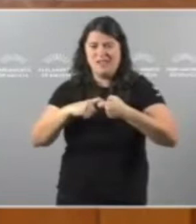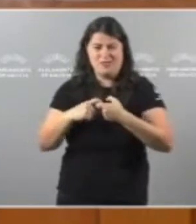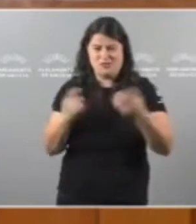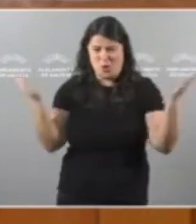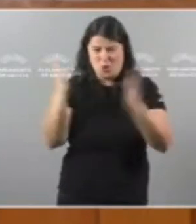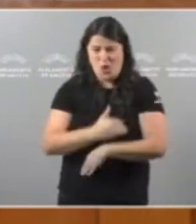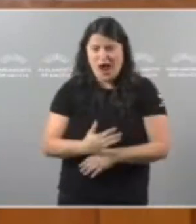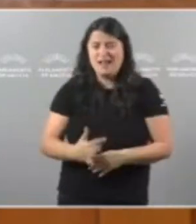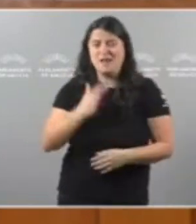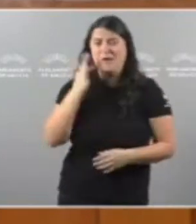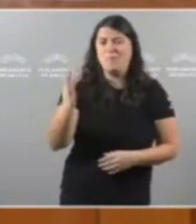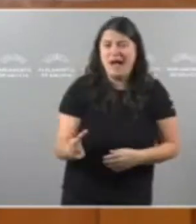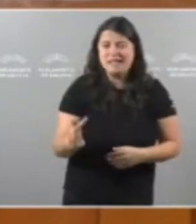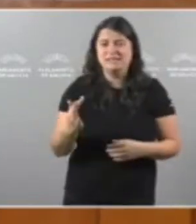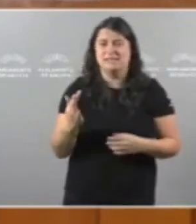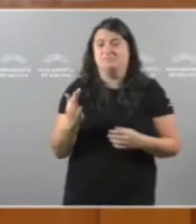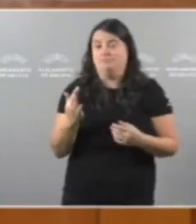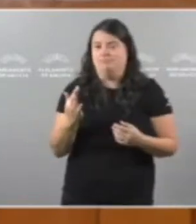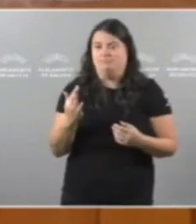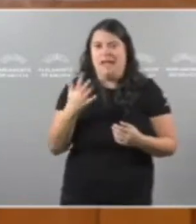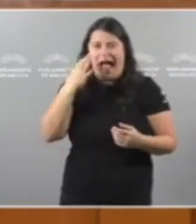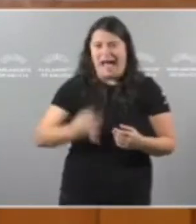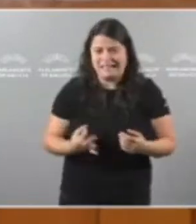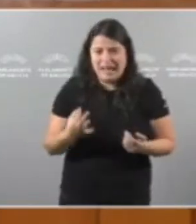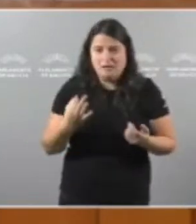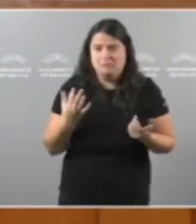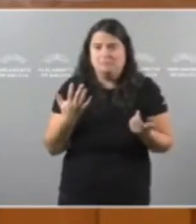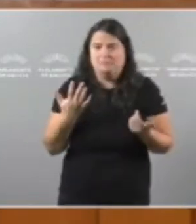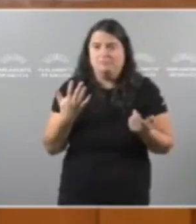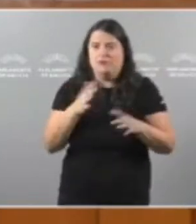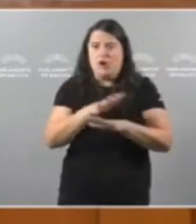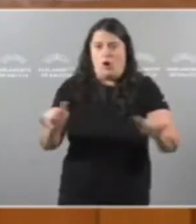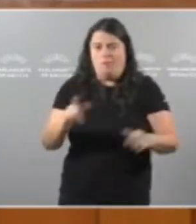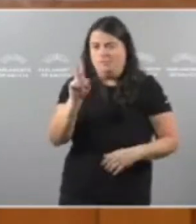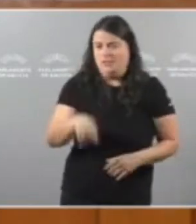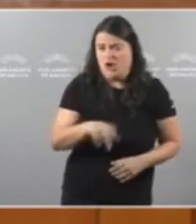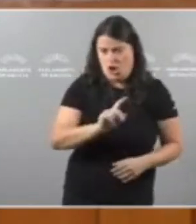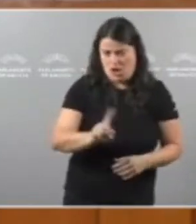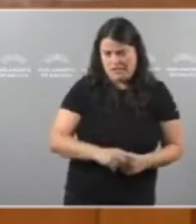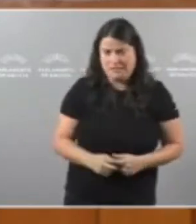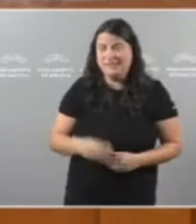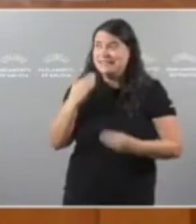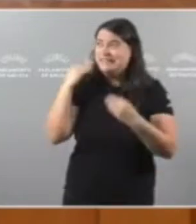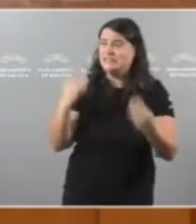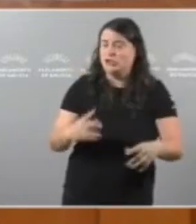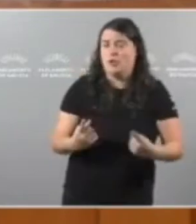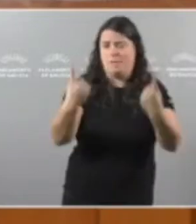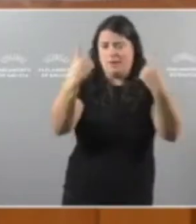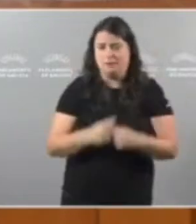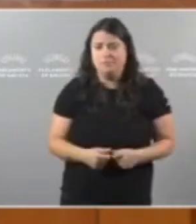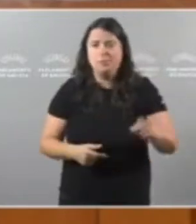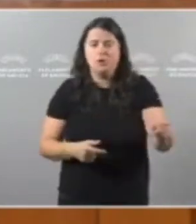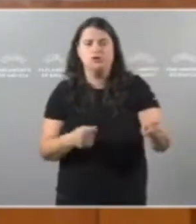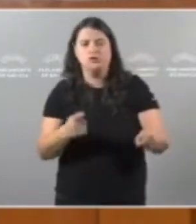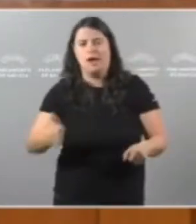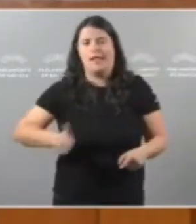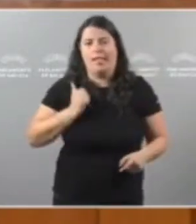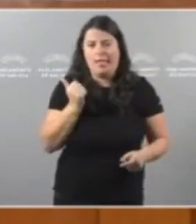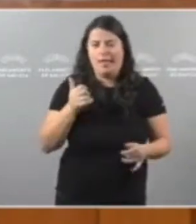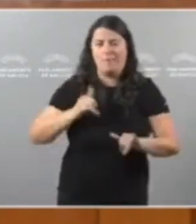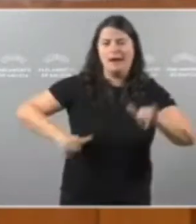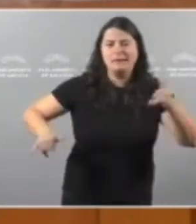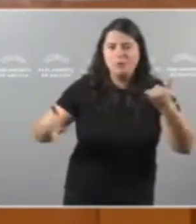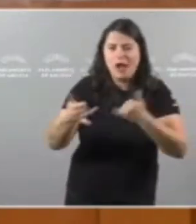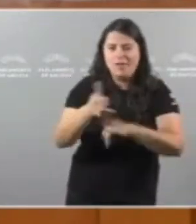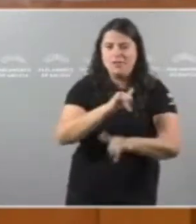os máis insolventes da historia Están acostumbrados a fake realidade Non a manipular a